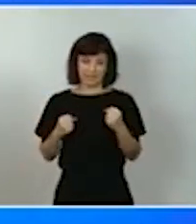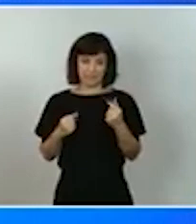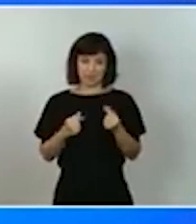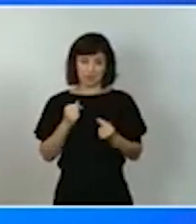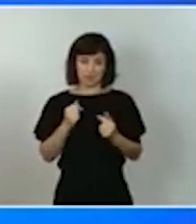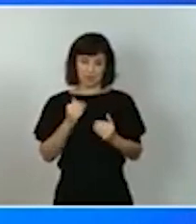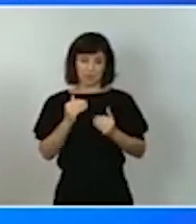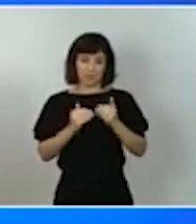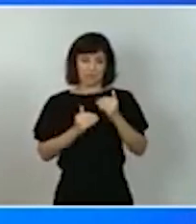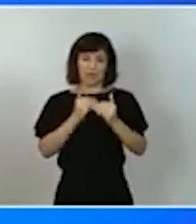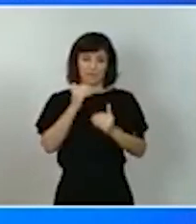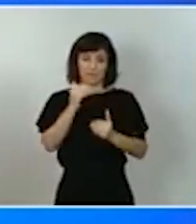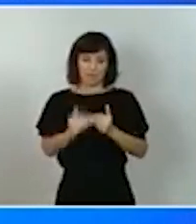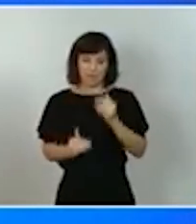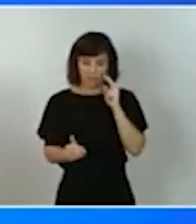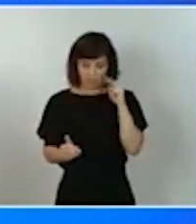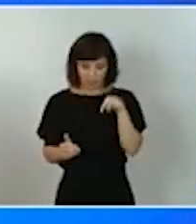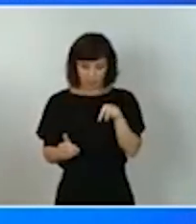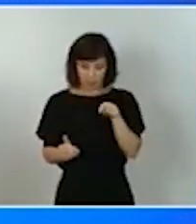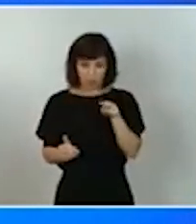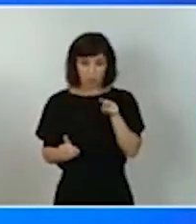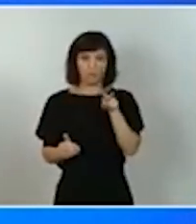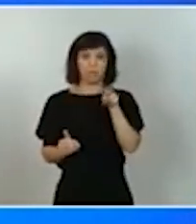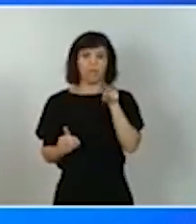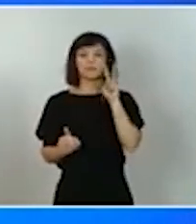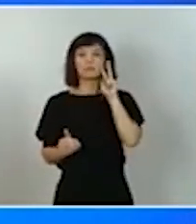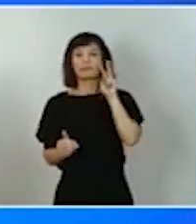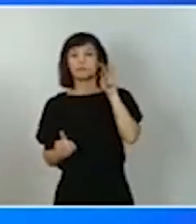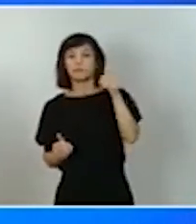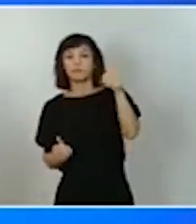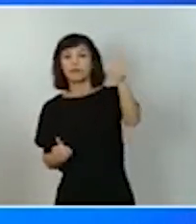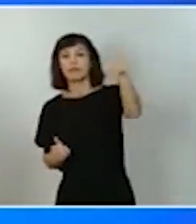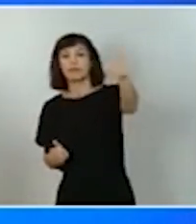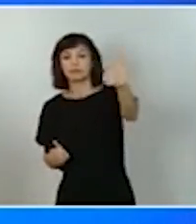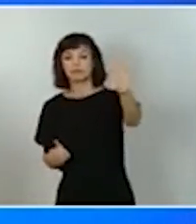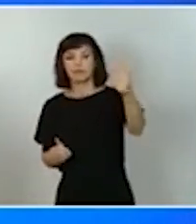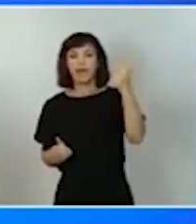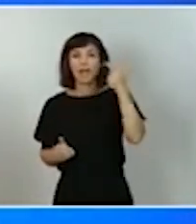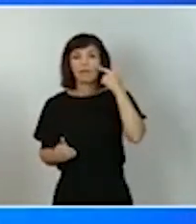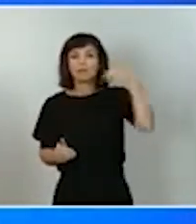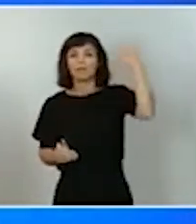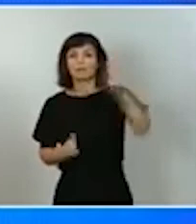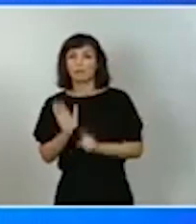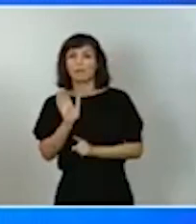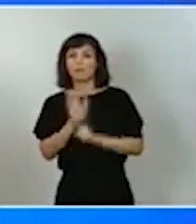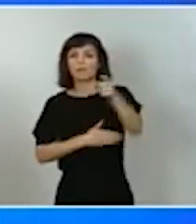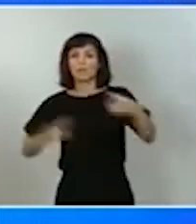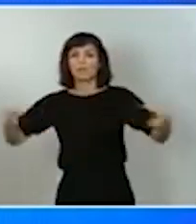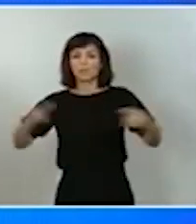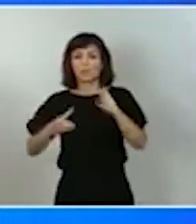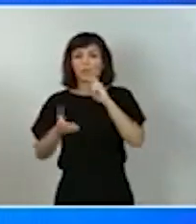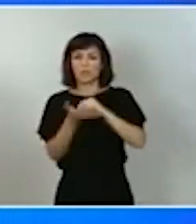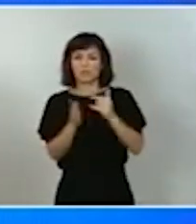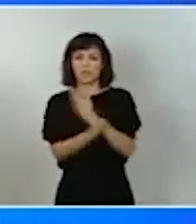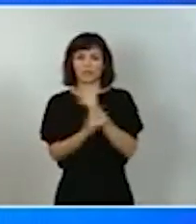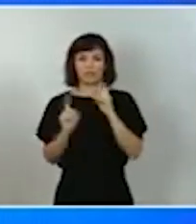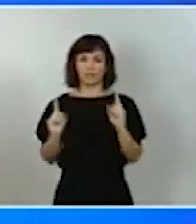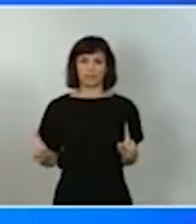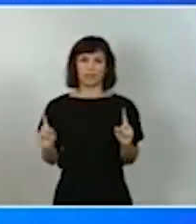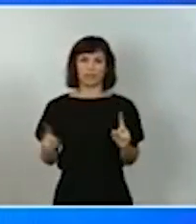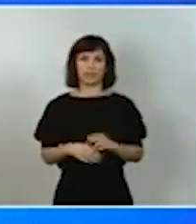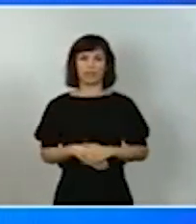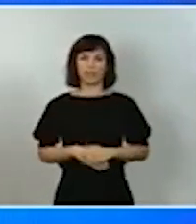mirada más allá y planear el próximo avance colectivo que nos aguarda estos momentos amargos pasarán